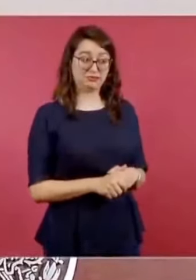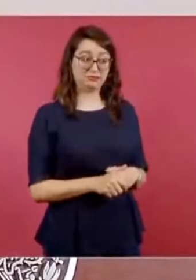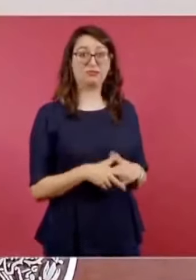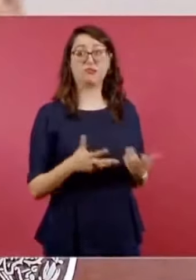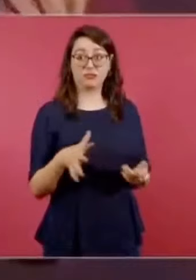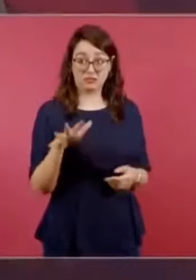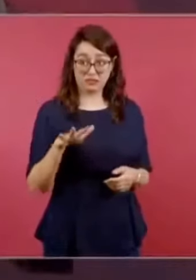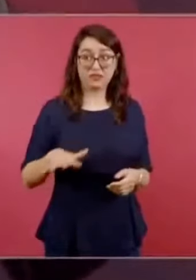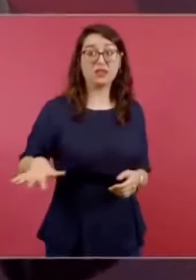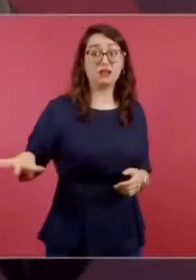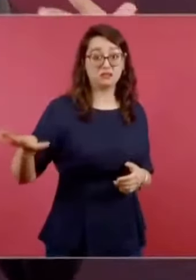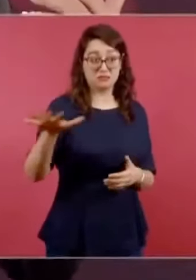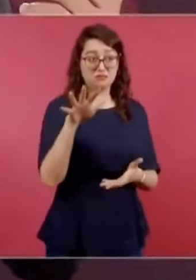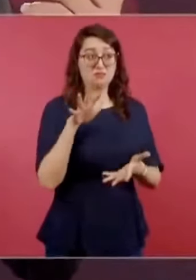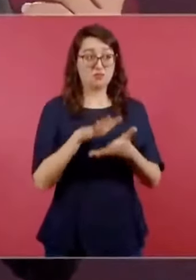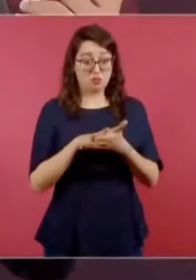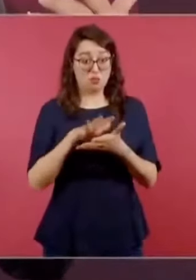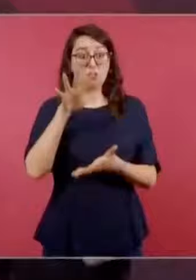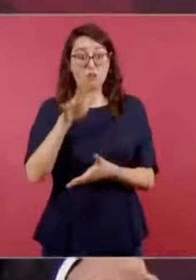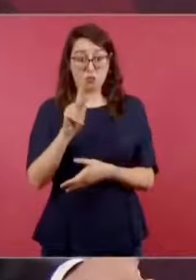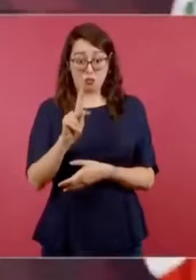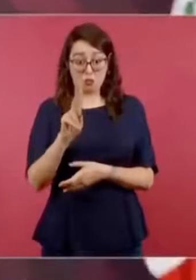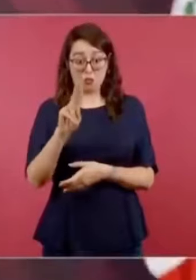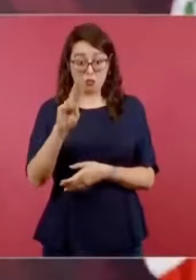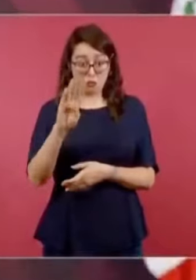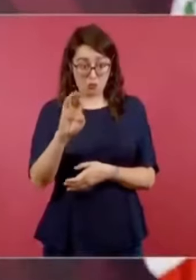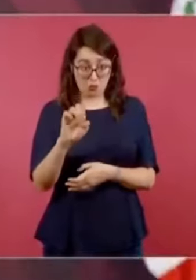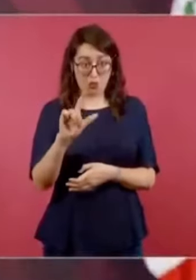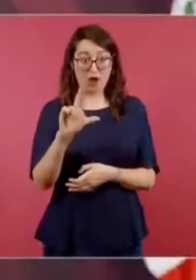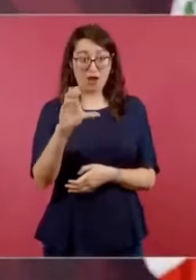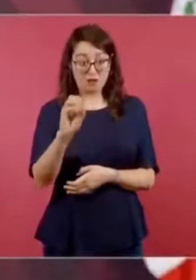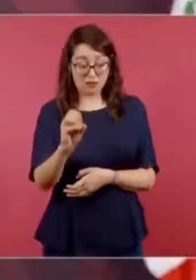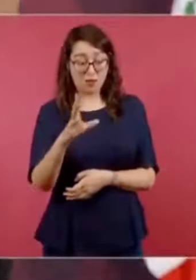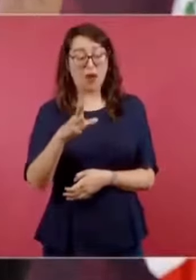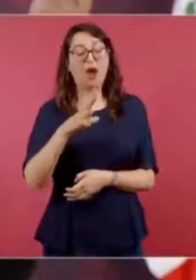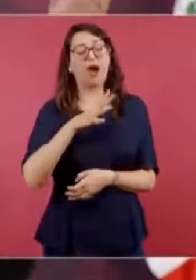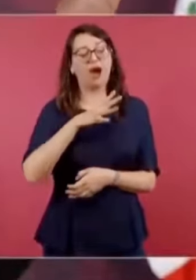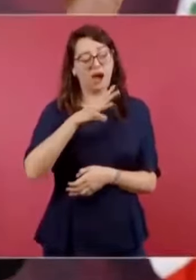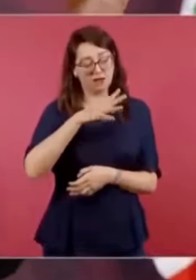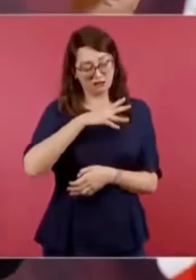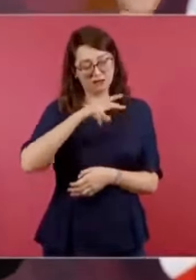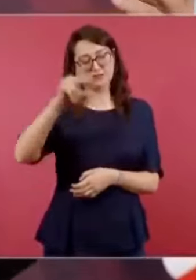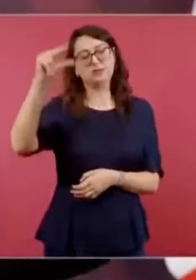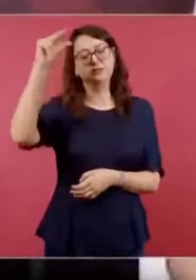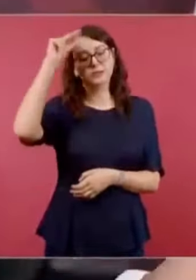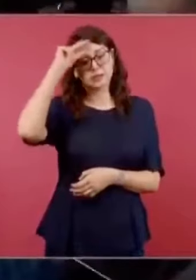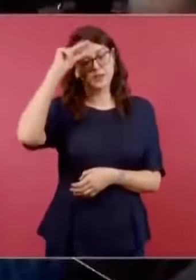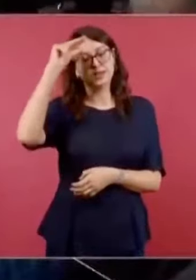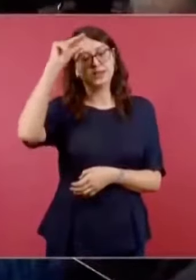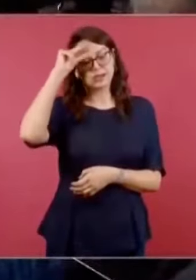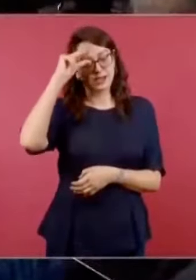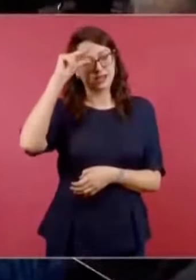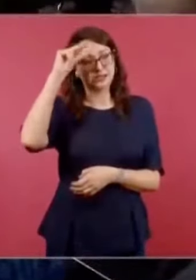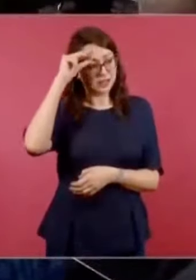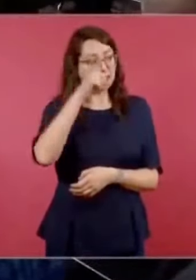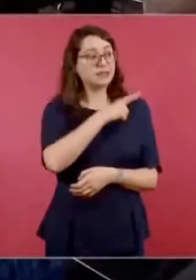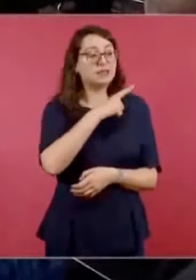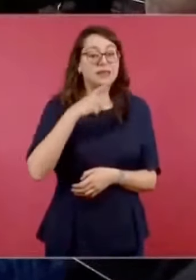el conocimiento, la inteligencia de los otros,